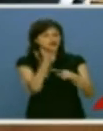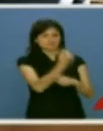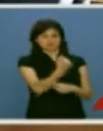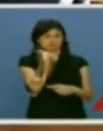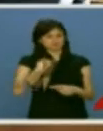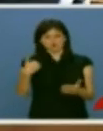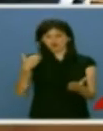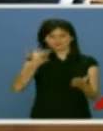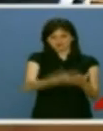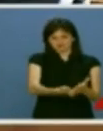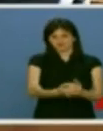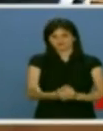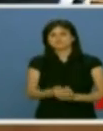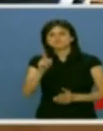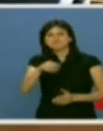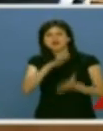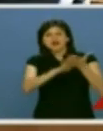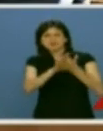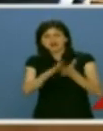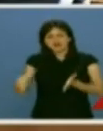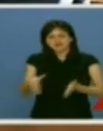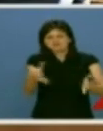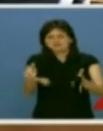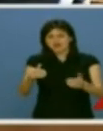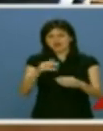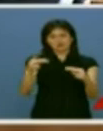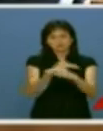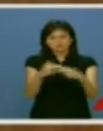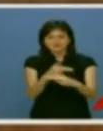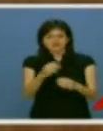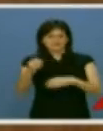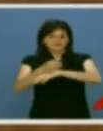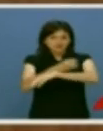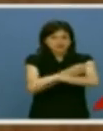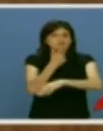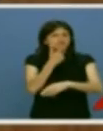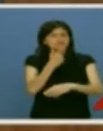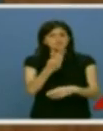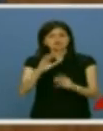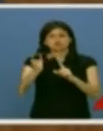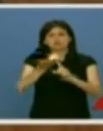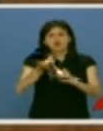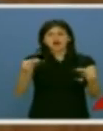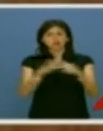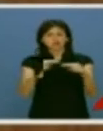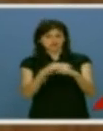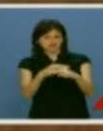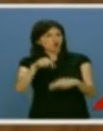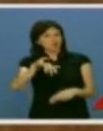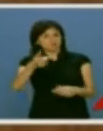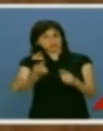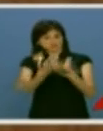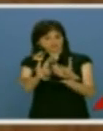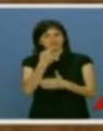que hasta ahora. Hablaremos de carreteras, de autovías y de ferrocarril, donde ustedes siguen definiendo soluciones de autovías. Fue la expresión que utilizó una vez más hoy,